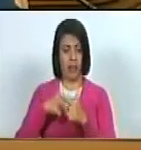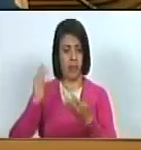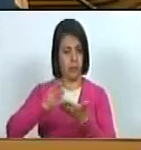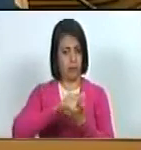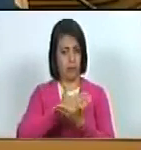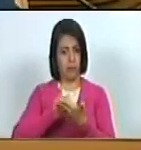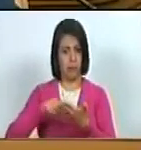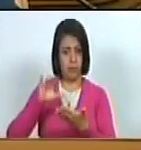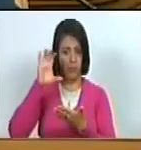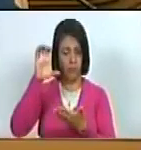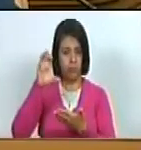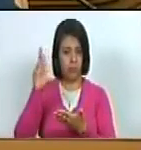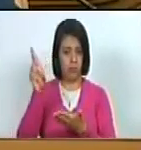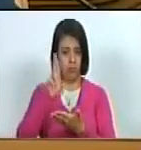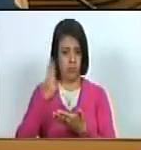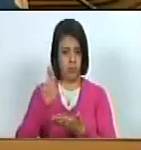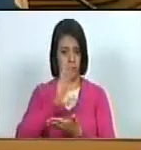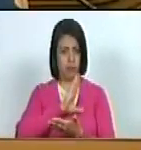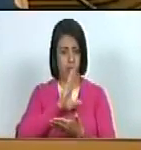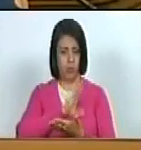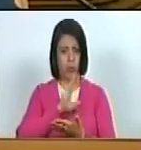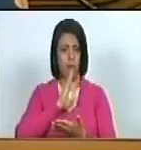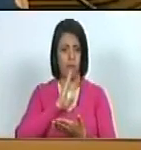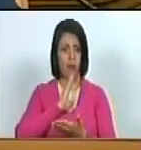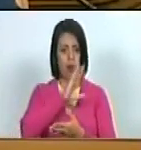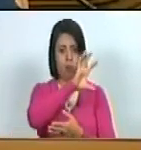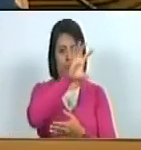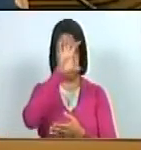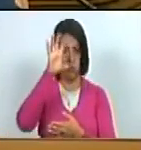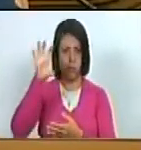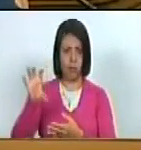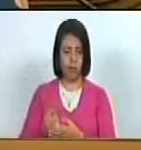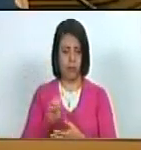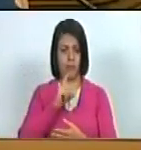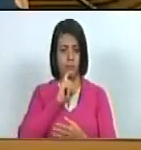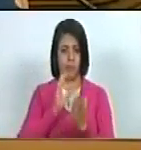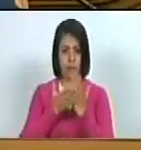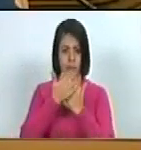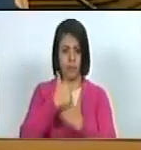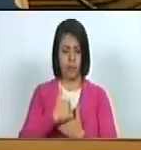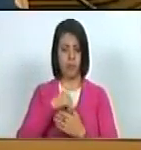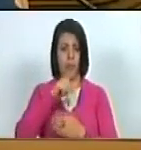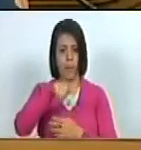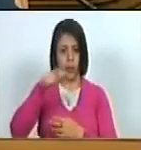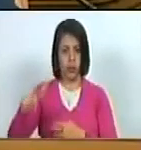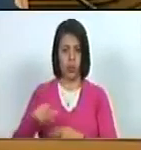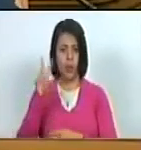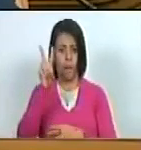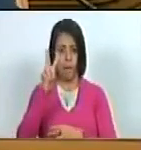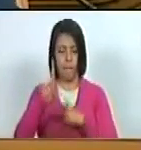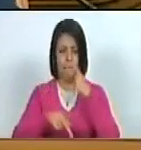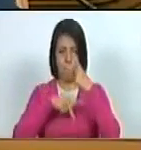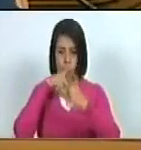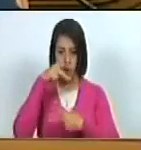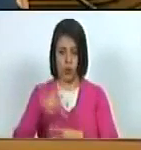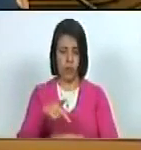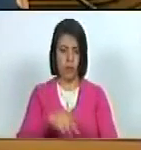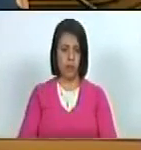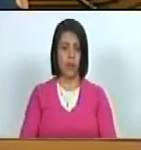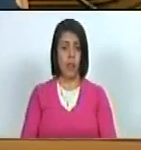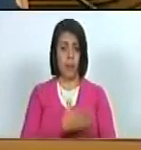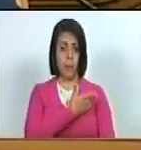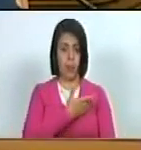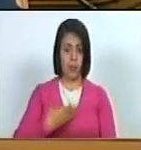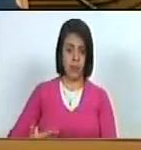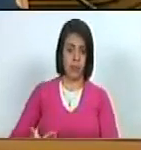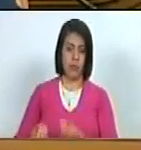patrimonio de la República y sus entidades en el extranjero, con la complicidad de actores políticos venezolanos. El